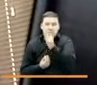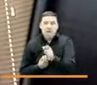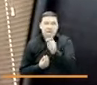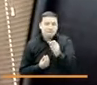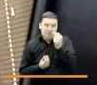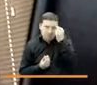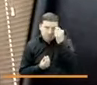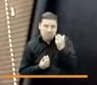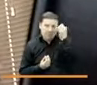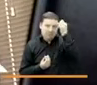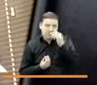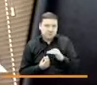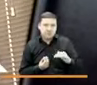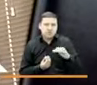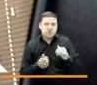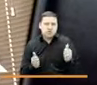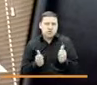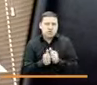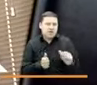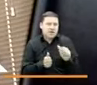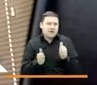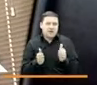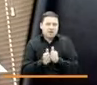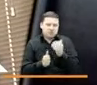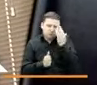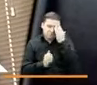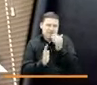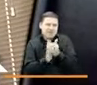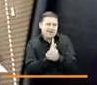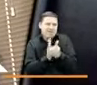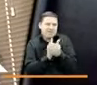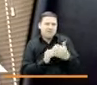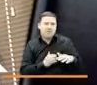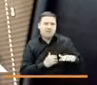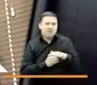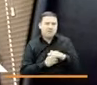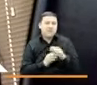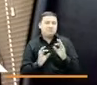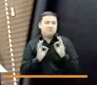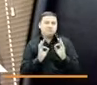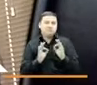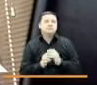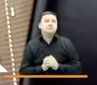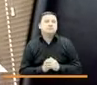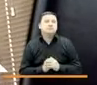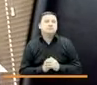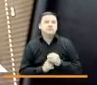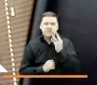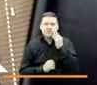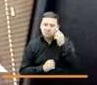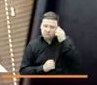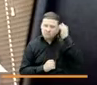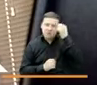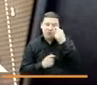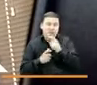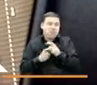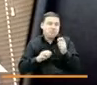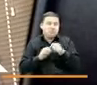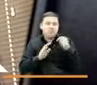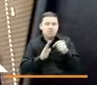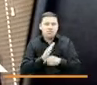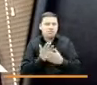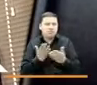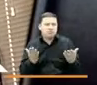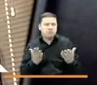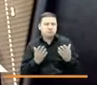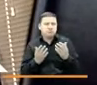profesionales, compañeros y compañeras con unas habilidades espectaculares, con una experiencia súper amplia, con